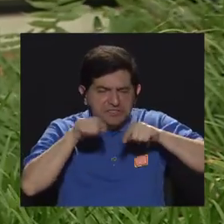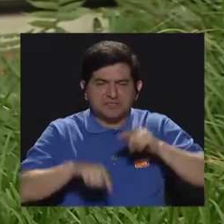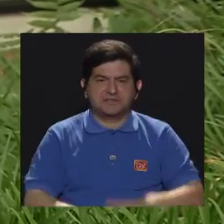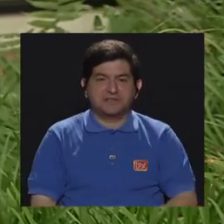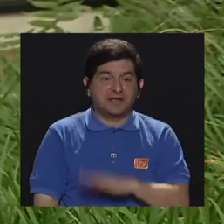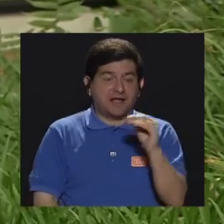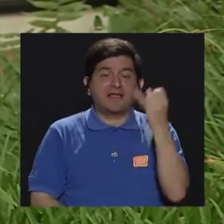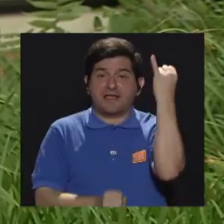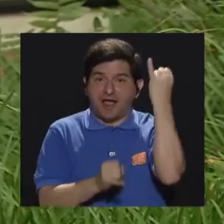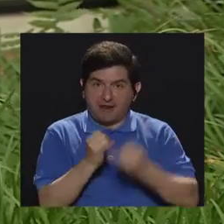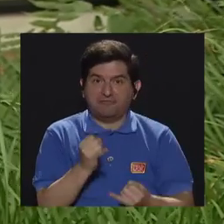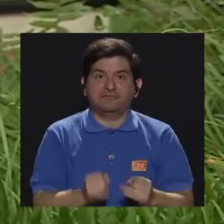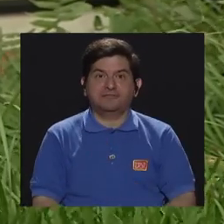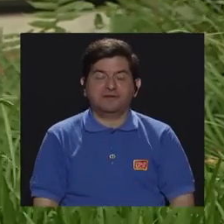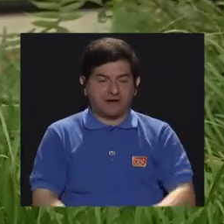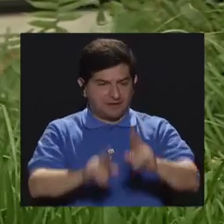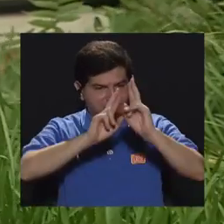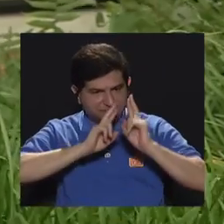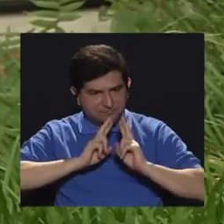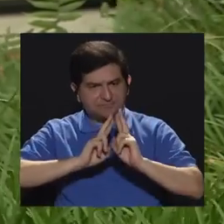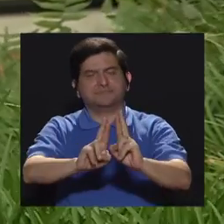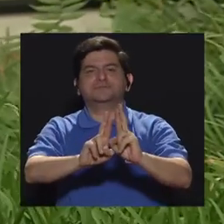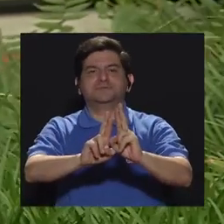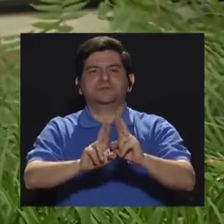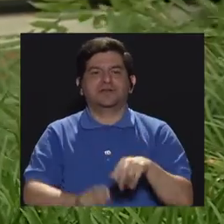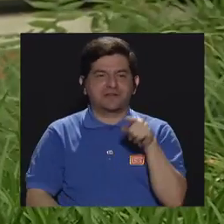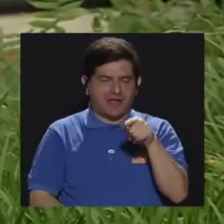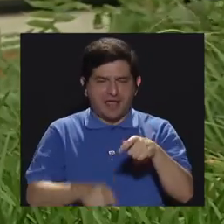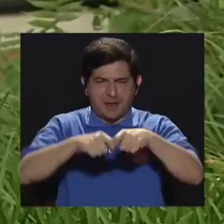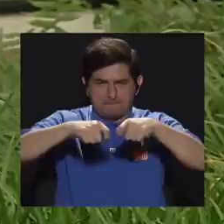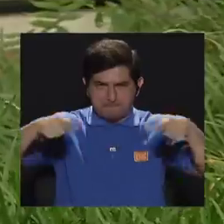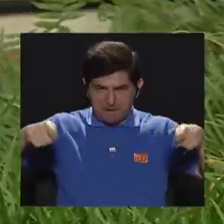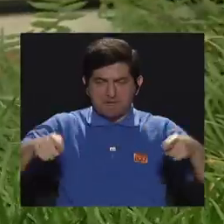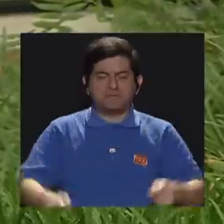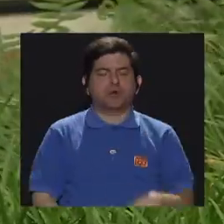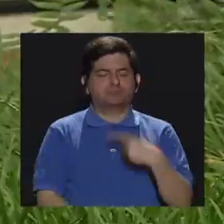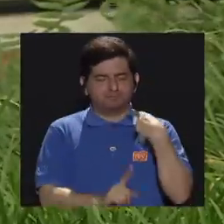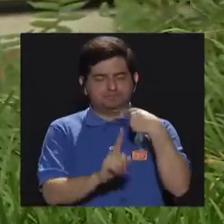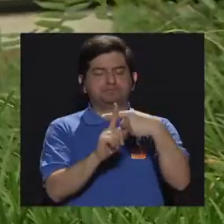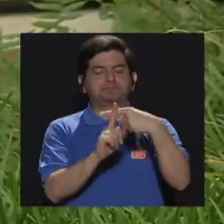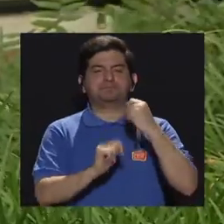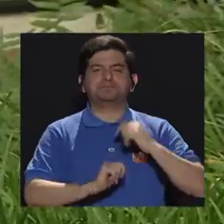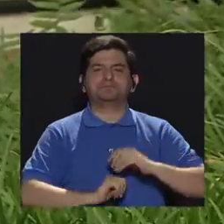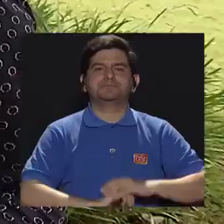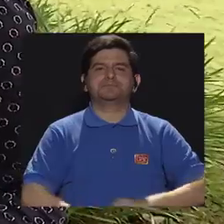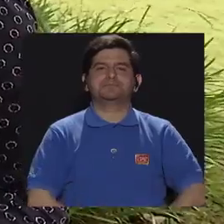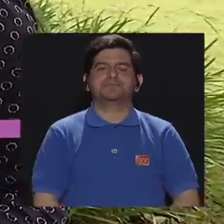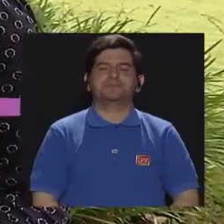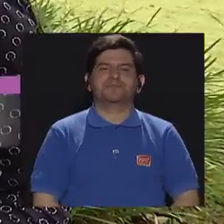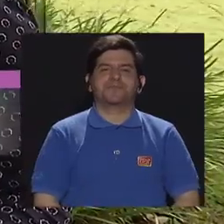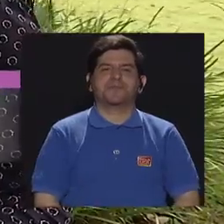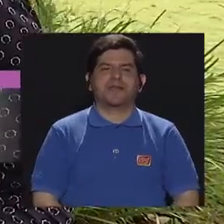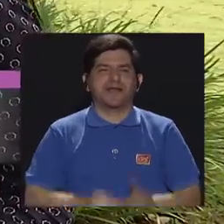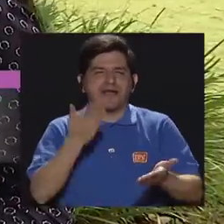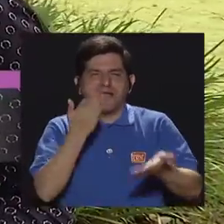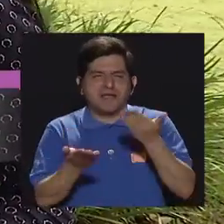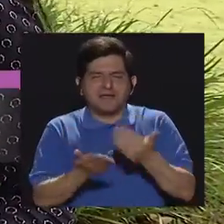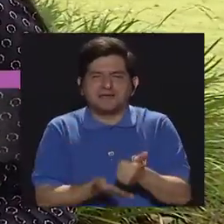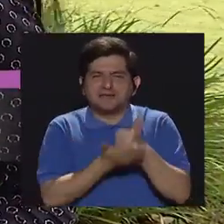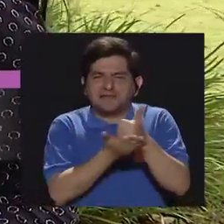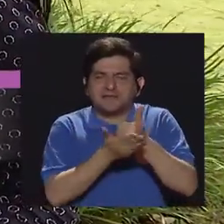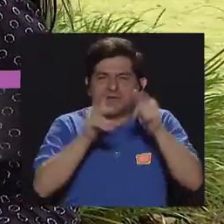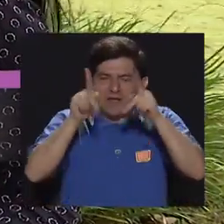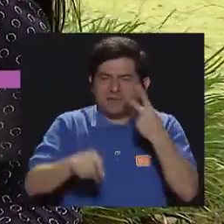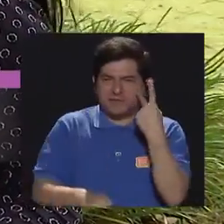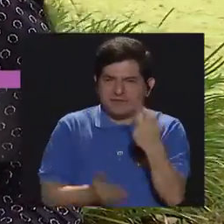niño, lógicamente, que al final va a tener resultados en esa medición muy positivos. Sí, un poco para ayudar a